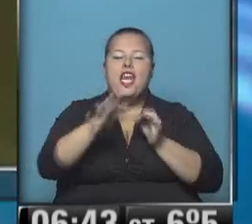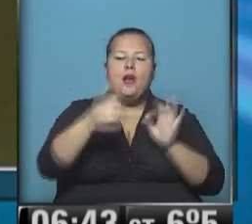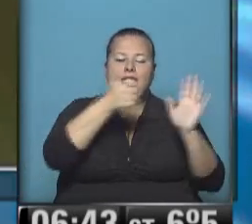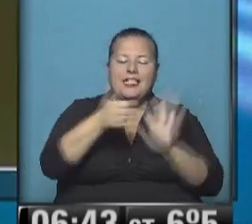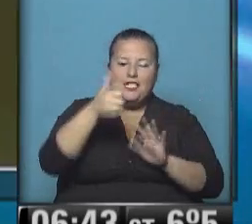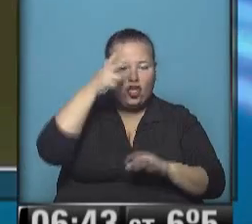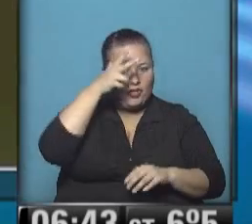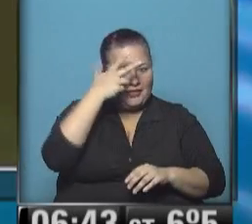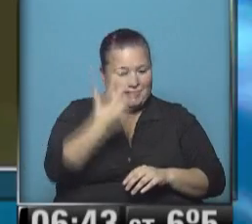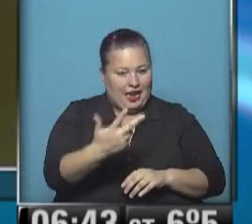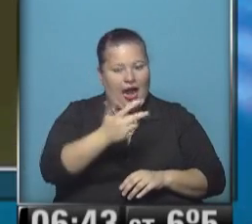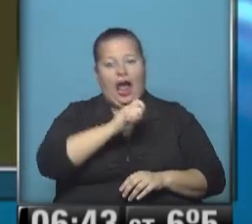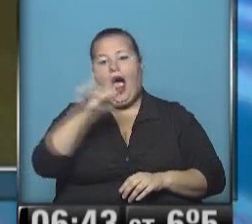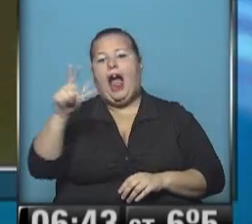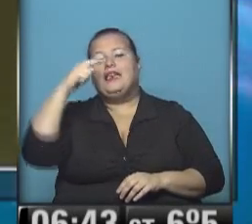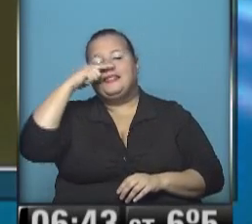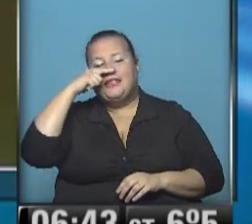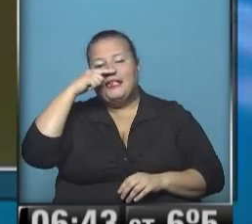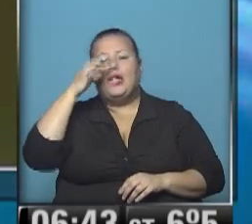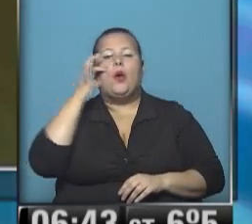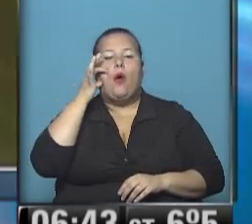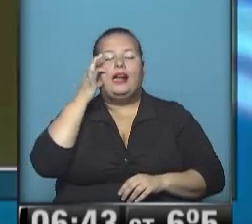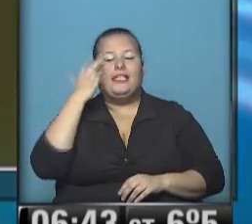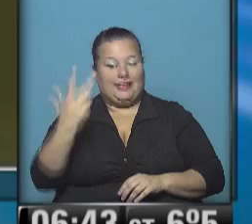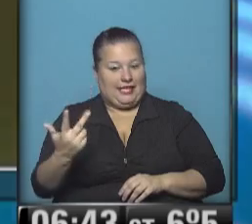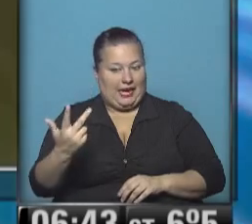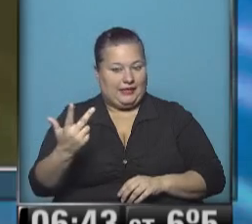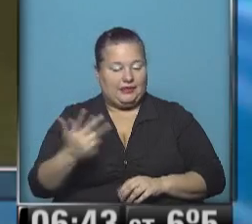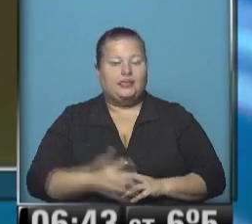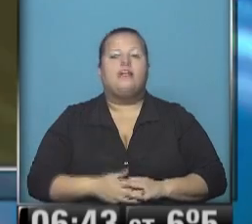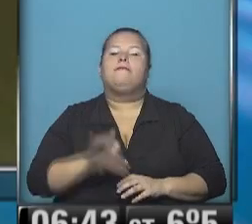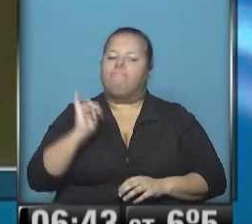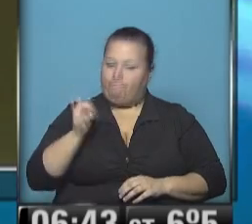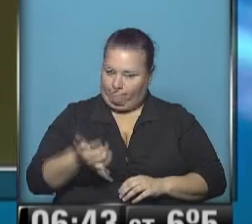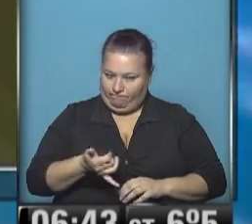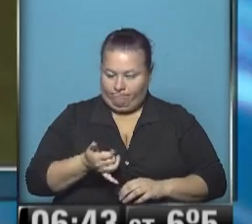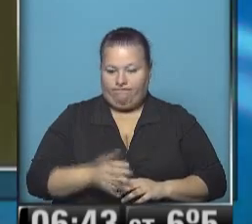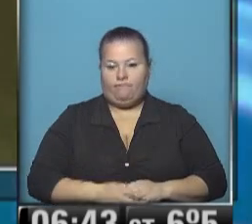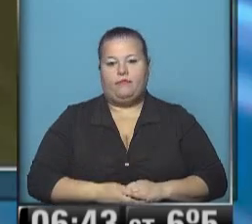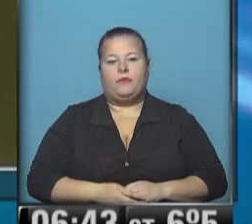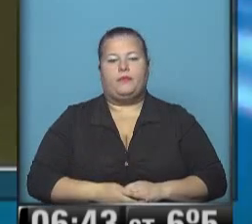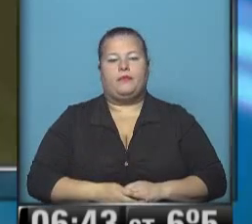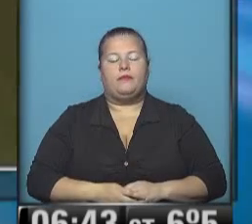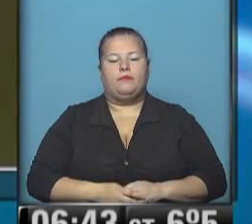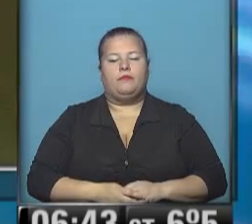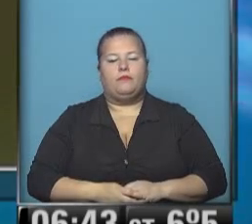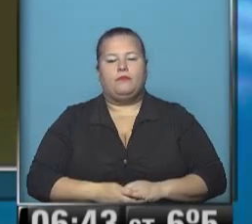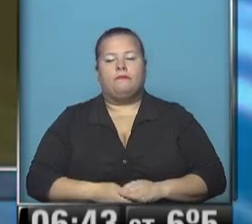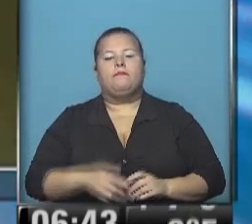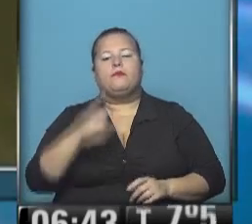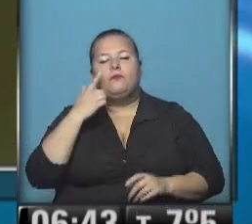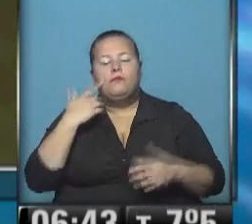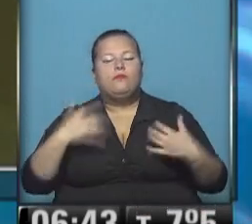683 al 743. Sí, señor, y tenemos realmente